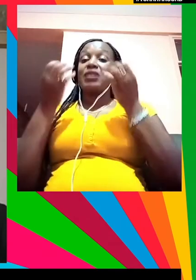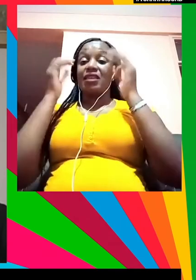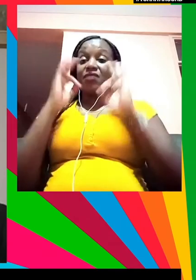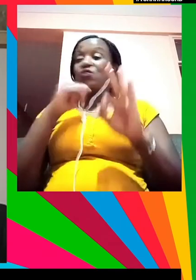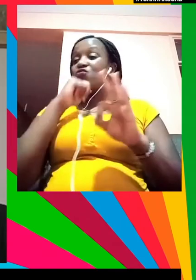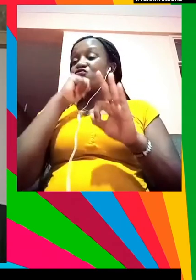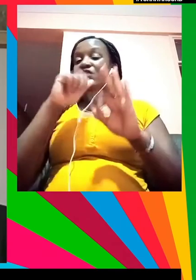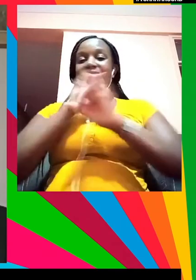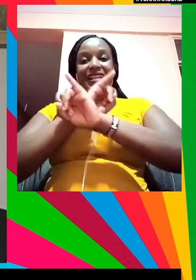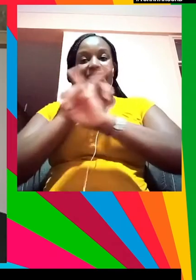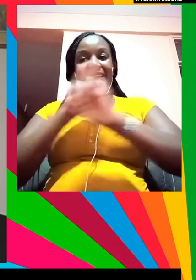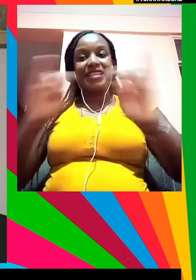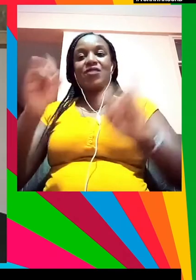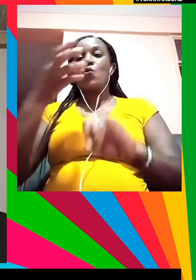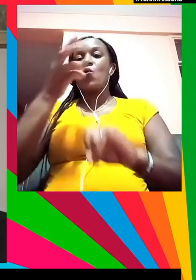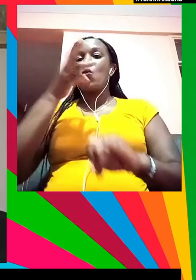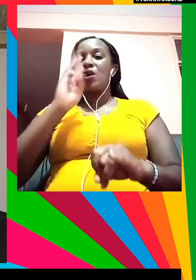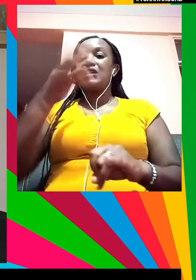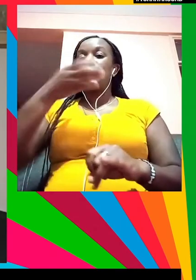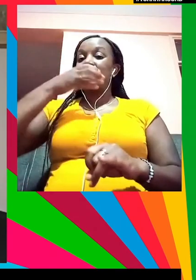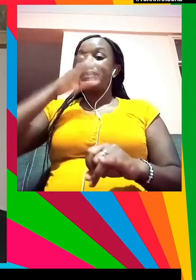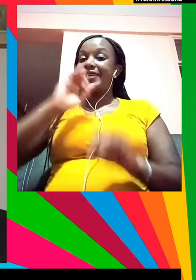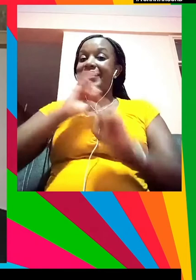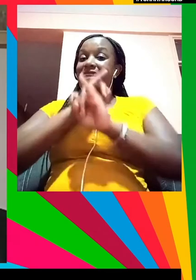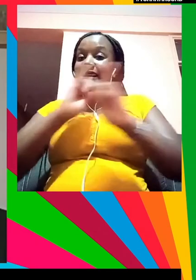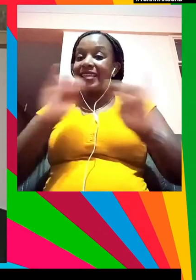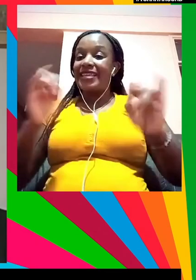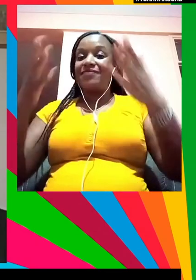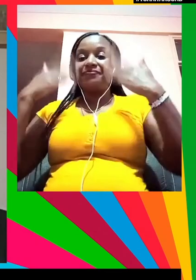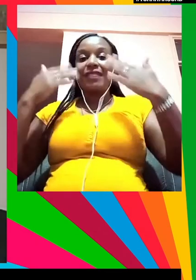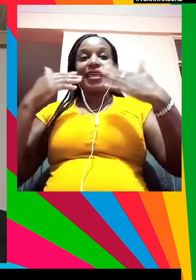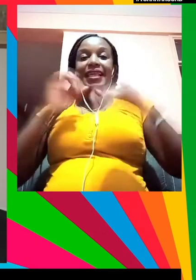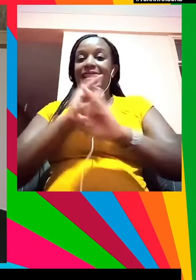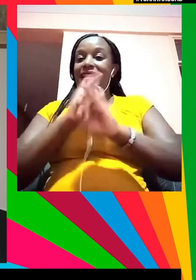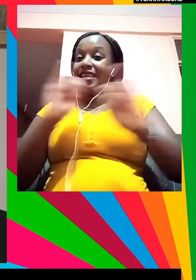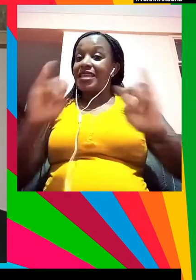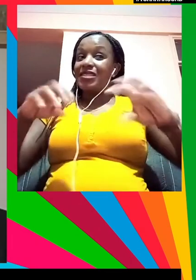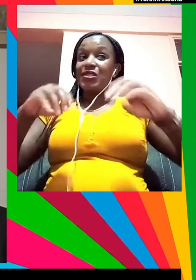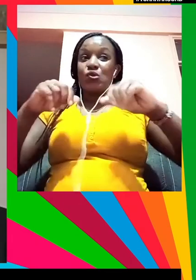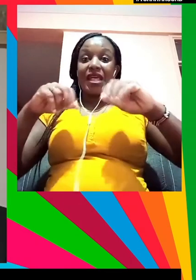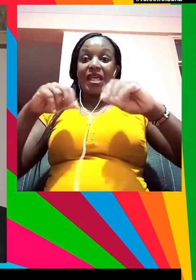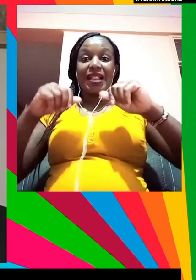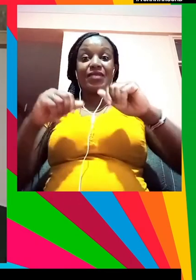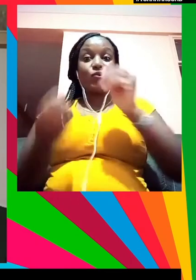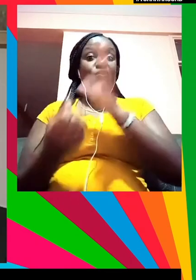limpio, agua limpia o tierra limpia para cultivar,